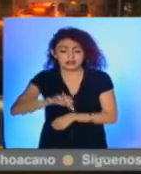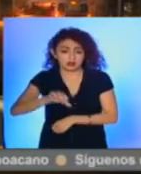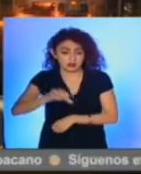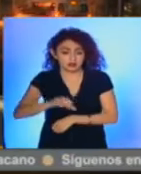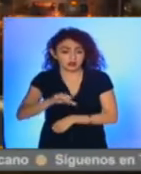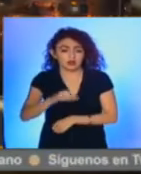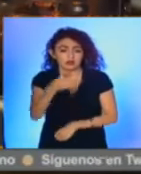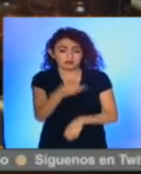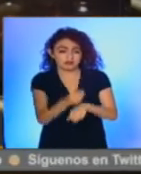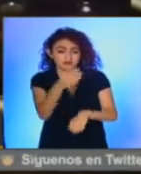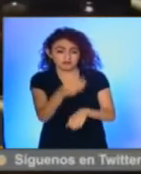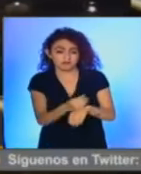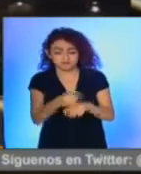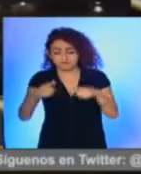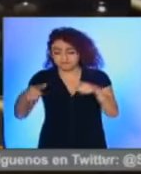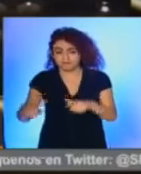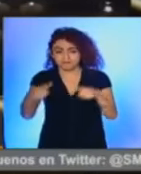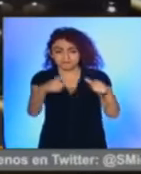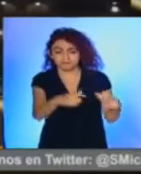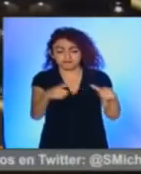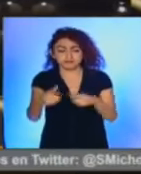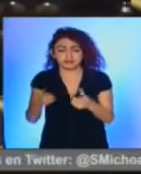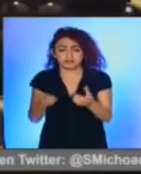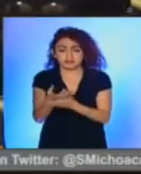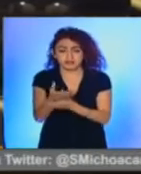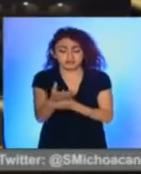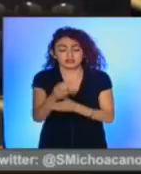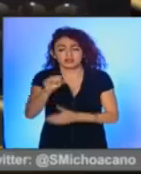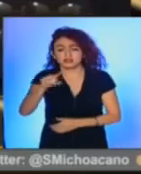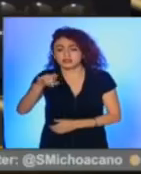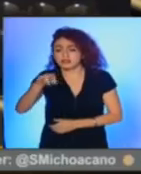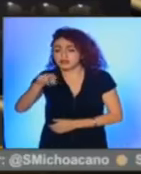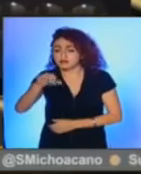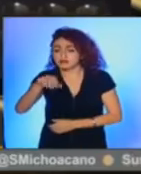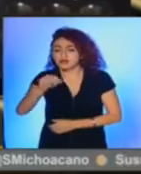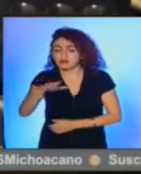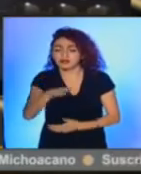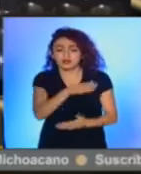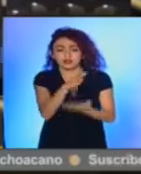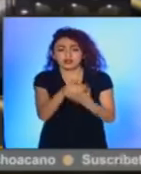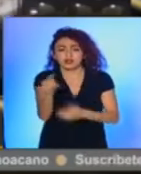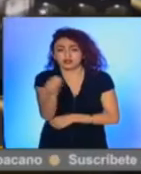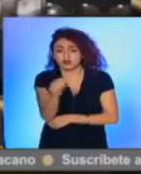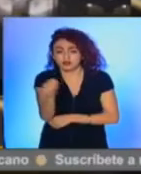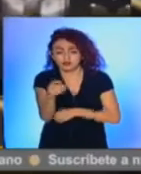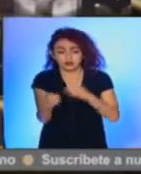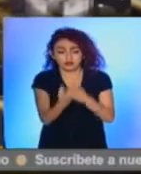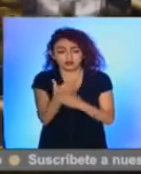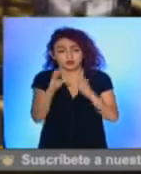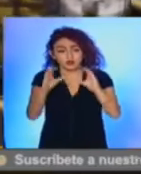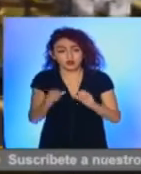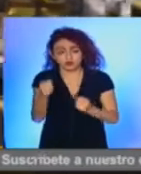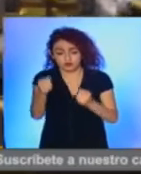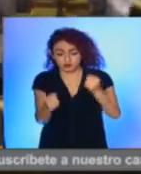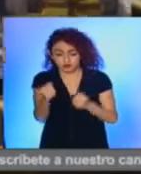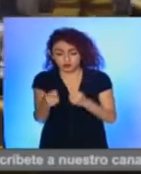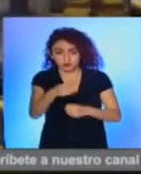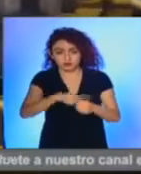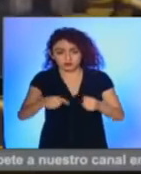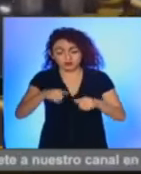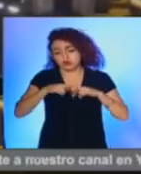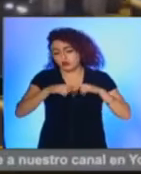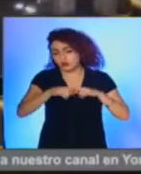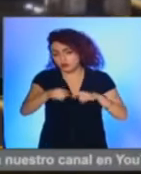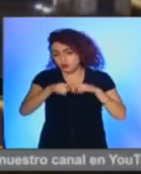reparación de alcantarillas, esto en la salida a Salamanca y con dirección hacia Torreo Nuevo para que también maneje con precaución y lo tome en cuenta en los